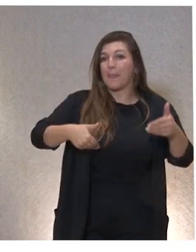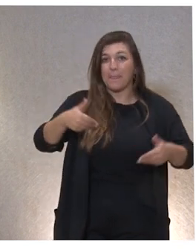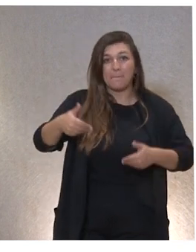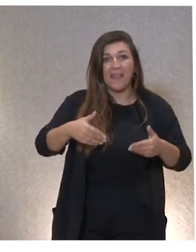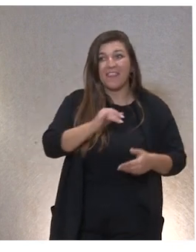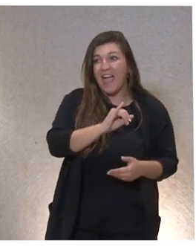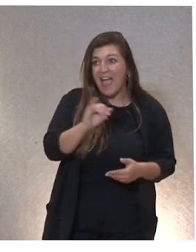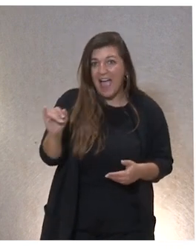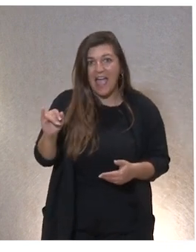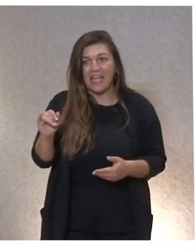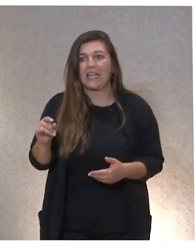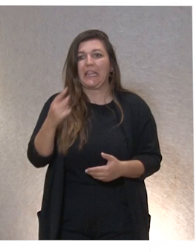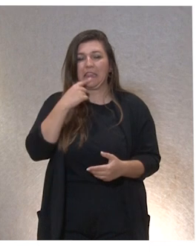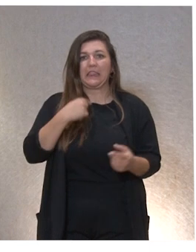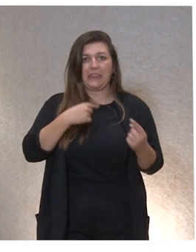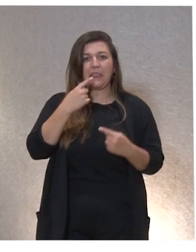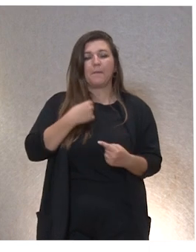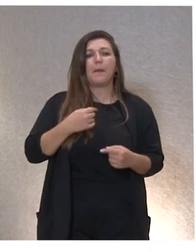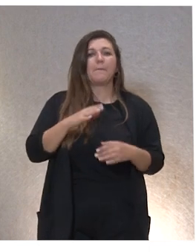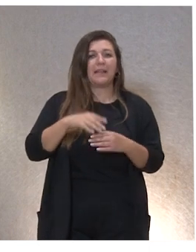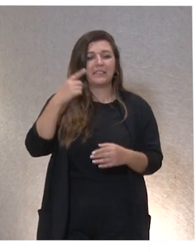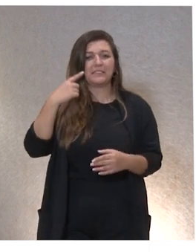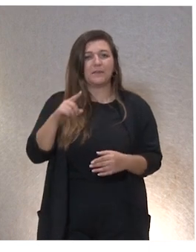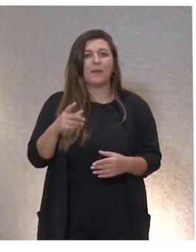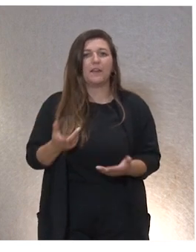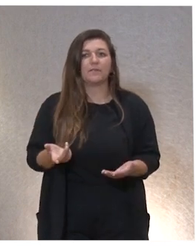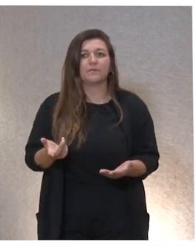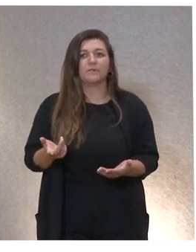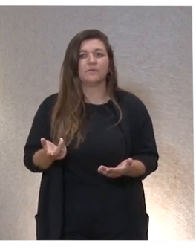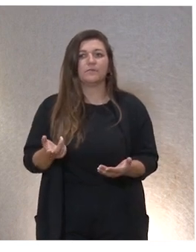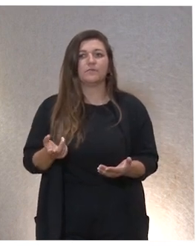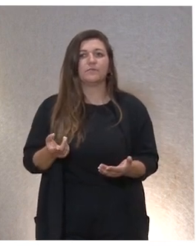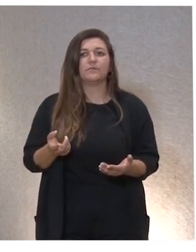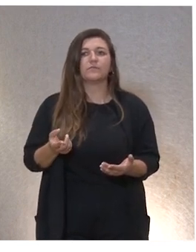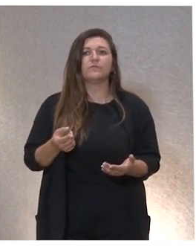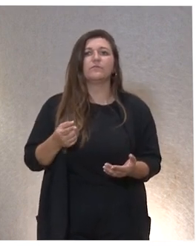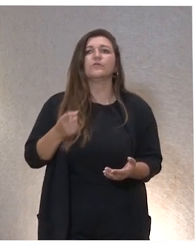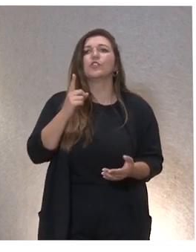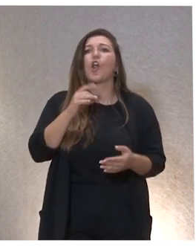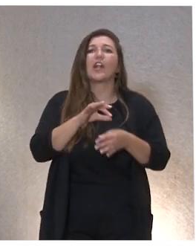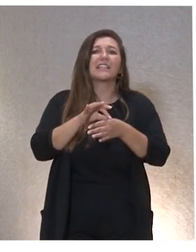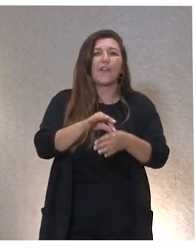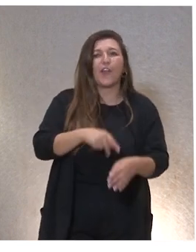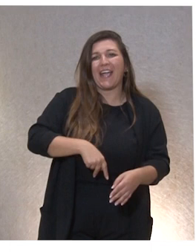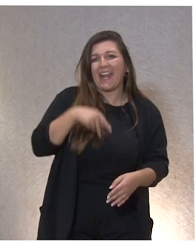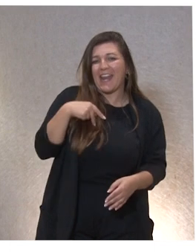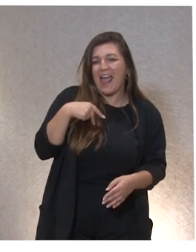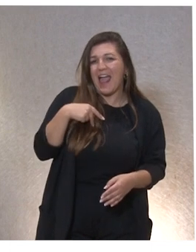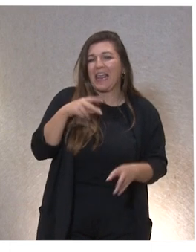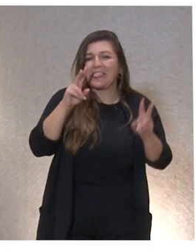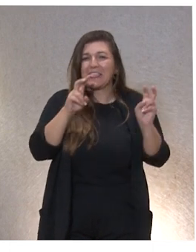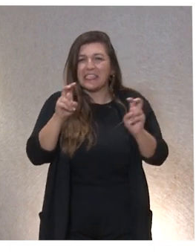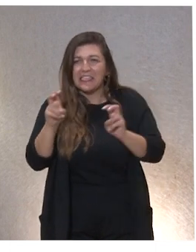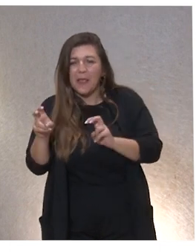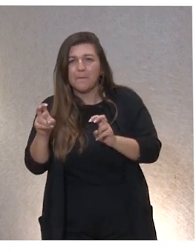tengáis o sea que estamos también para eso ¿no? No solo porque también hacemos algunas orientaciones generales sobre temas que